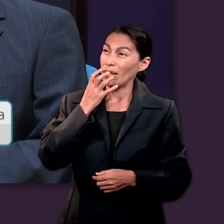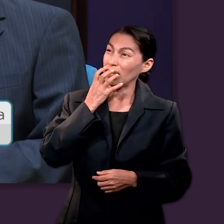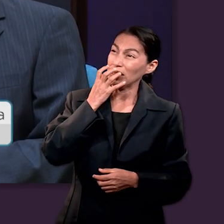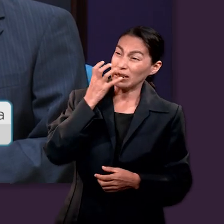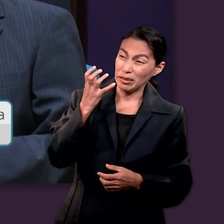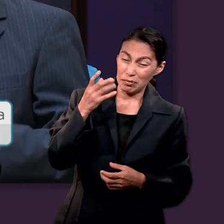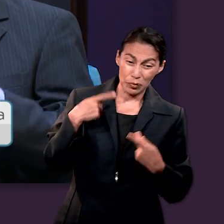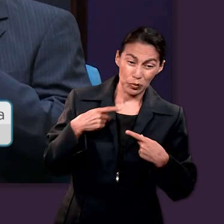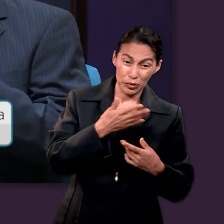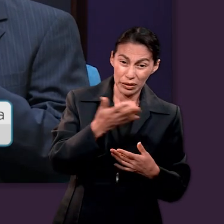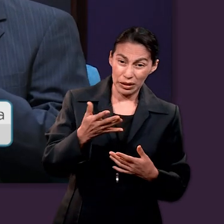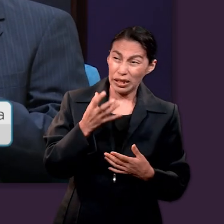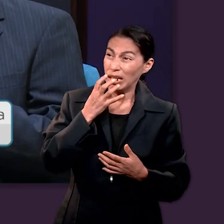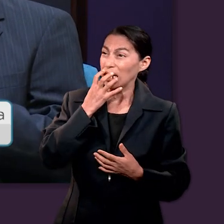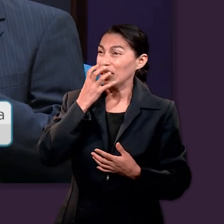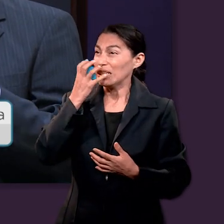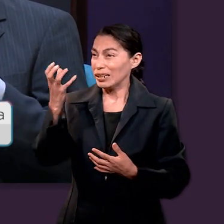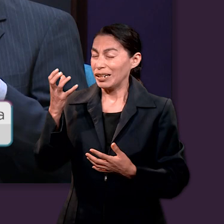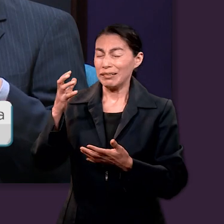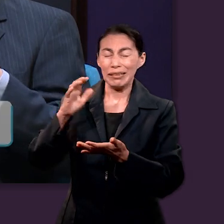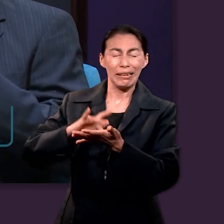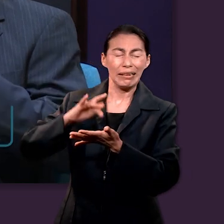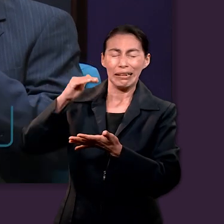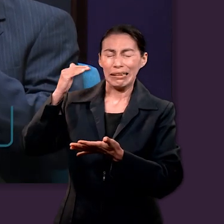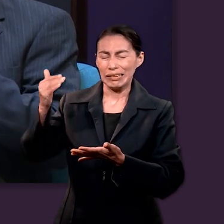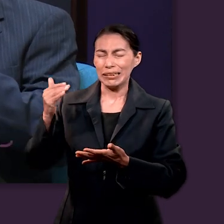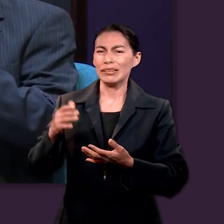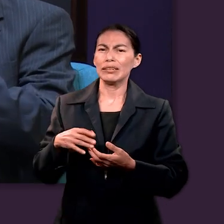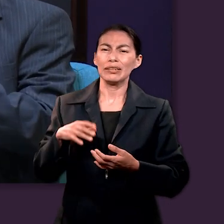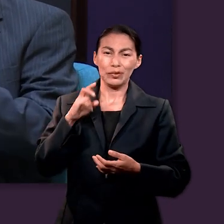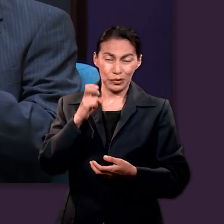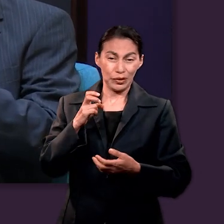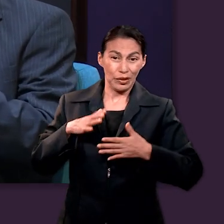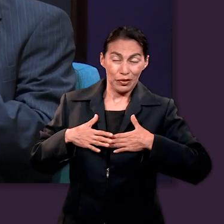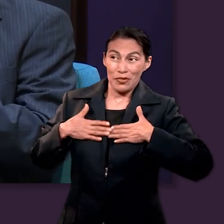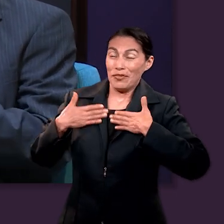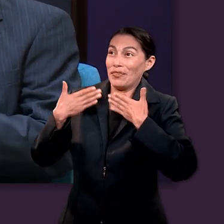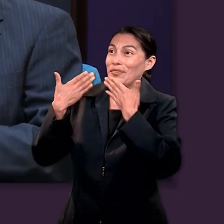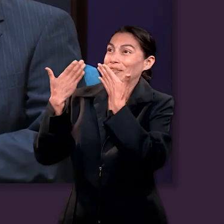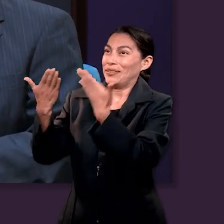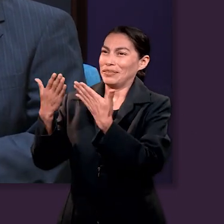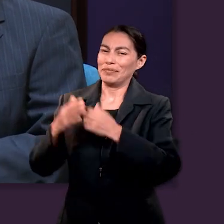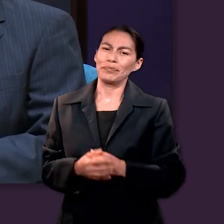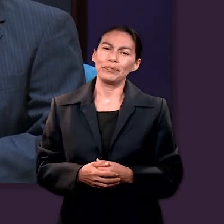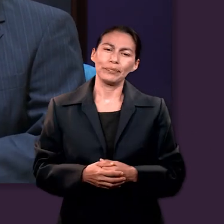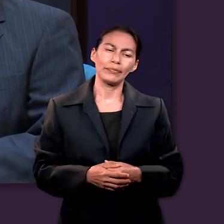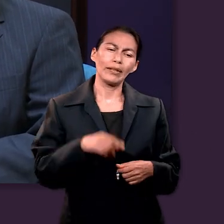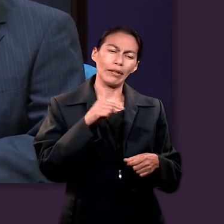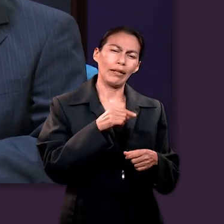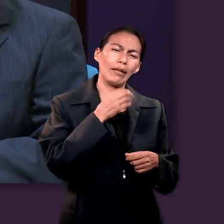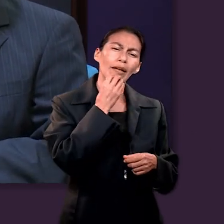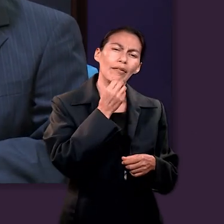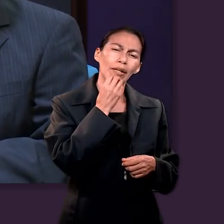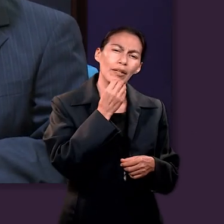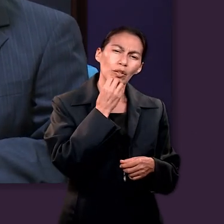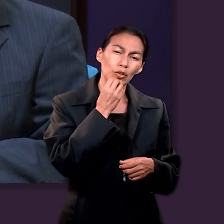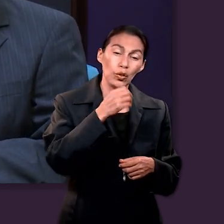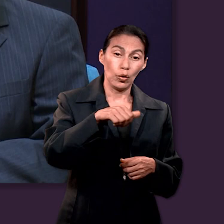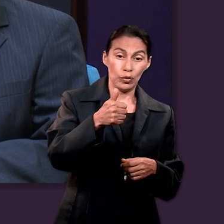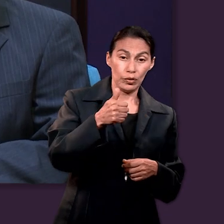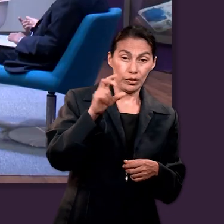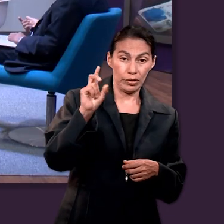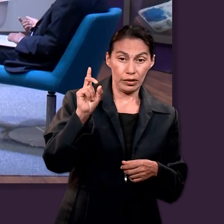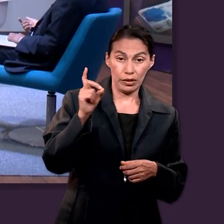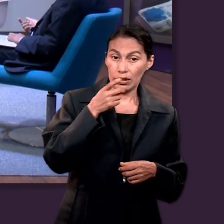Entonces, gritaron. Depositas tu fe, tu confianza en Dios. Y lo dice